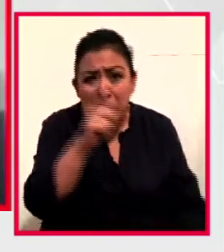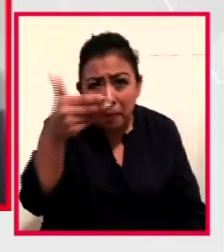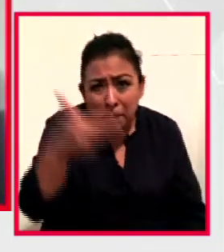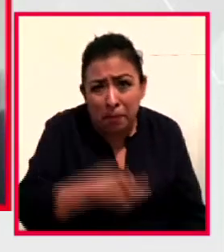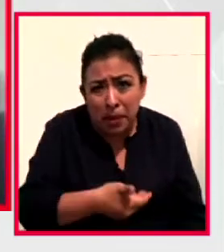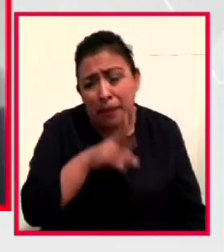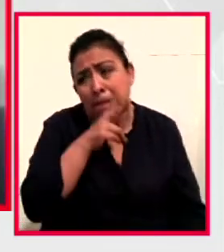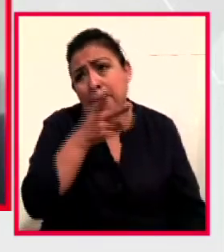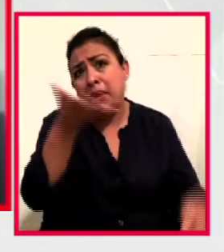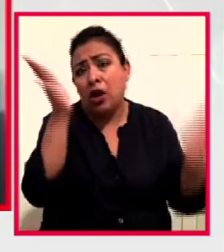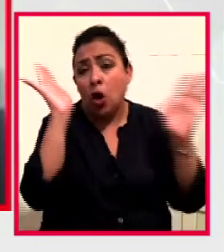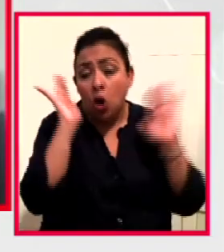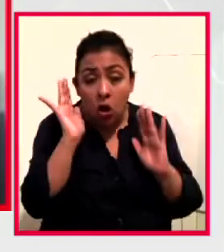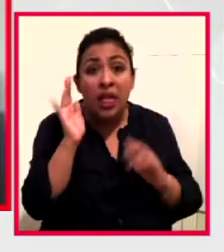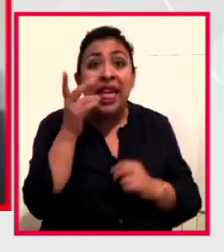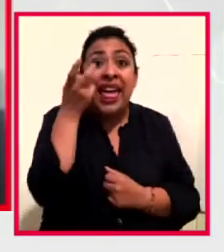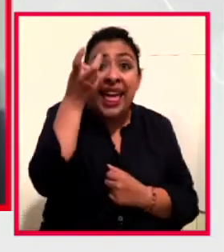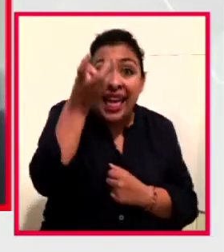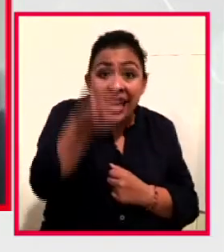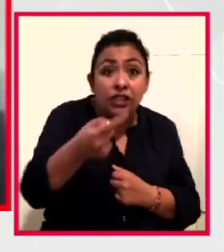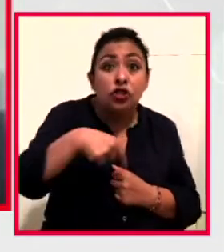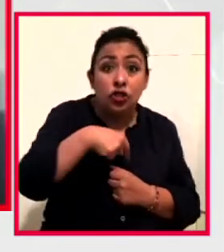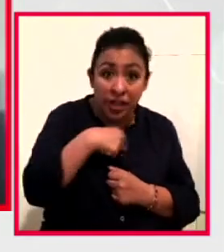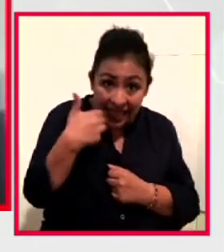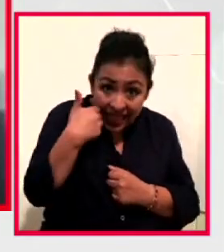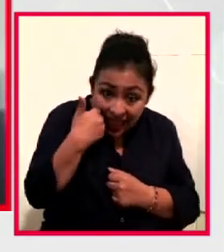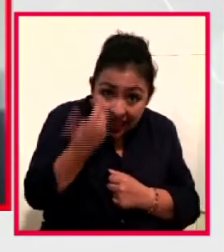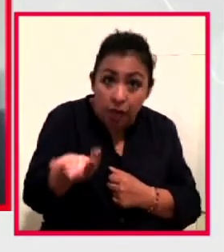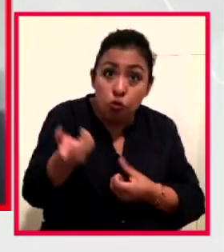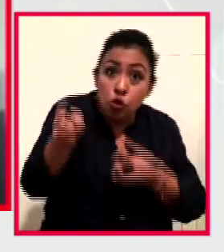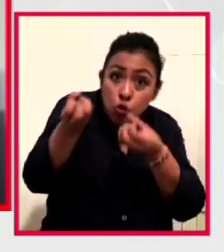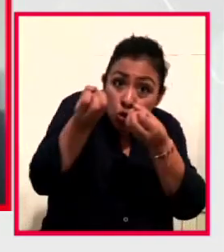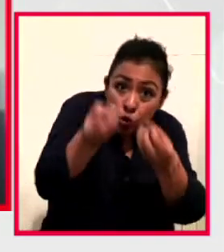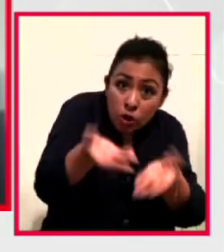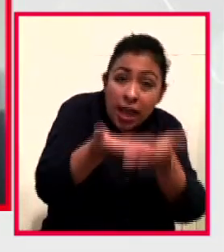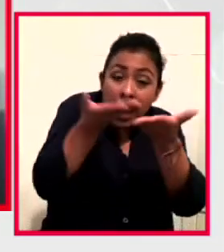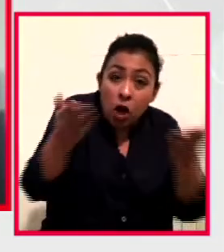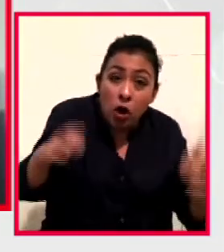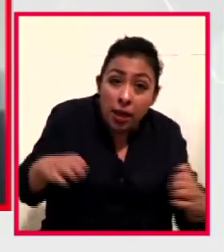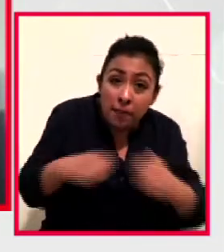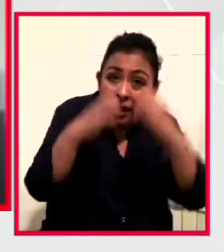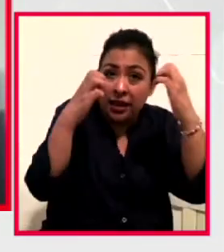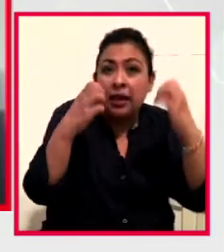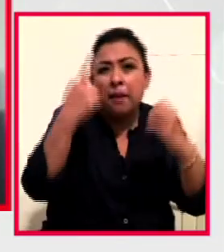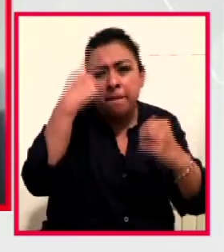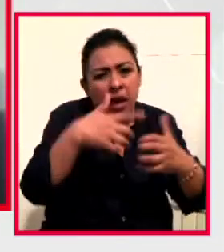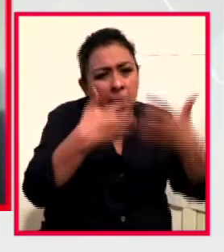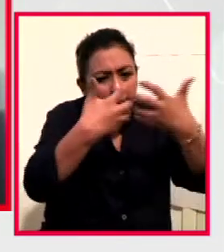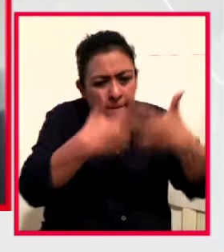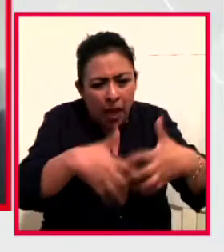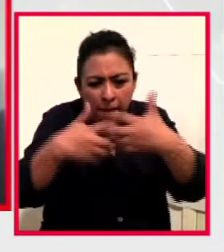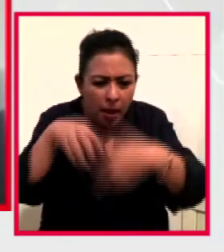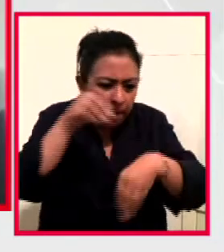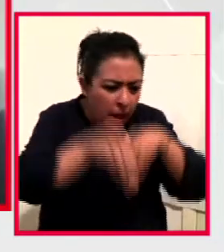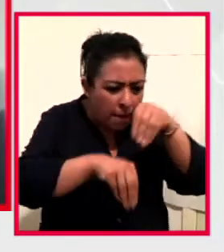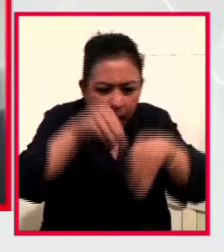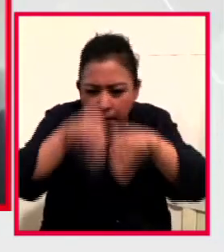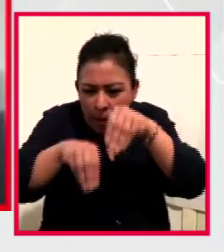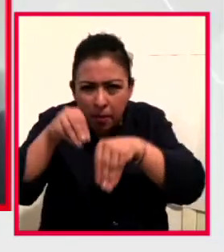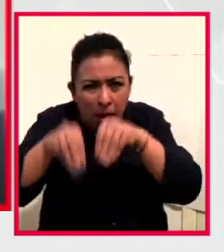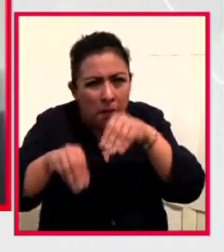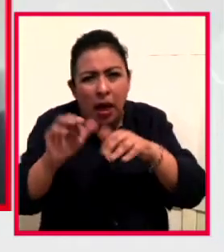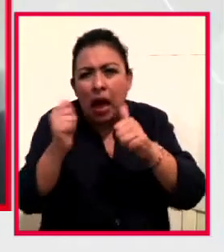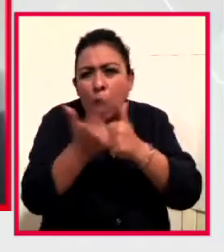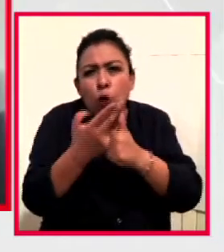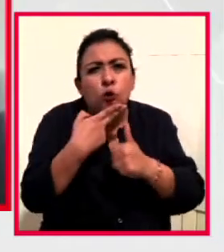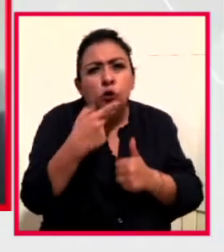aún. Justamente eso es lo que nosotros queremos contribuir en esta emergencia, a fabricar infraestructura médica.